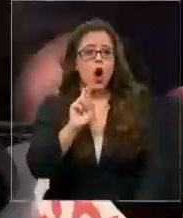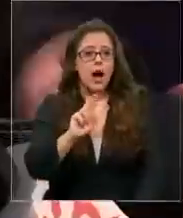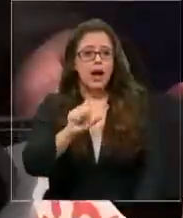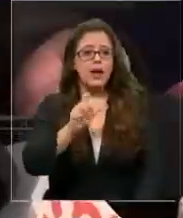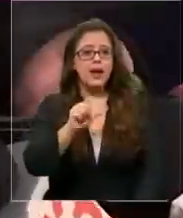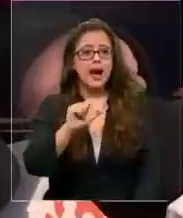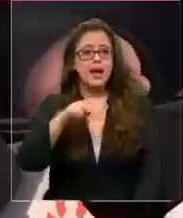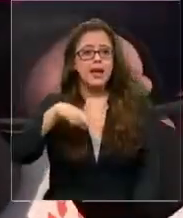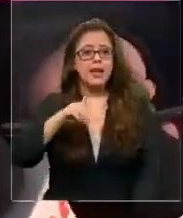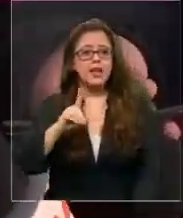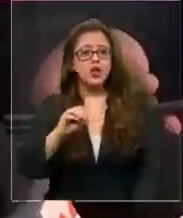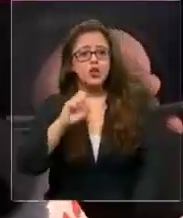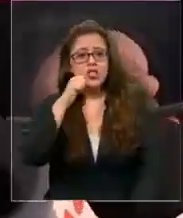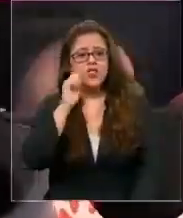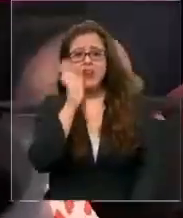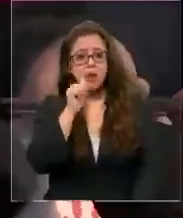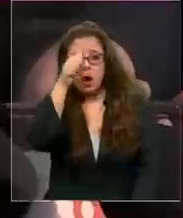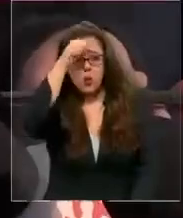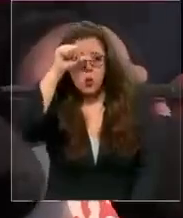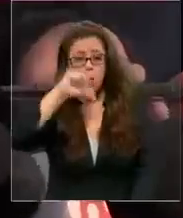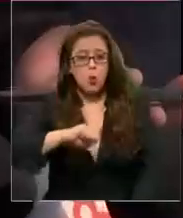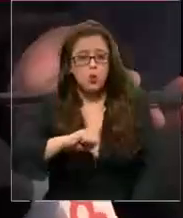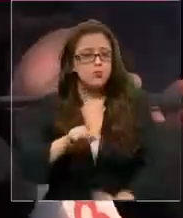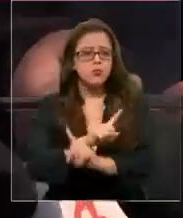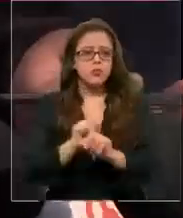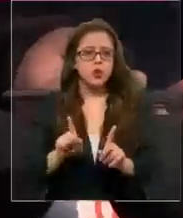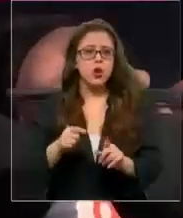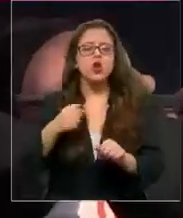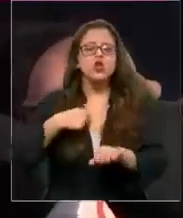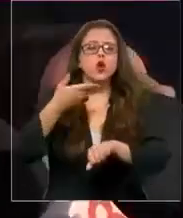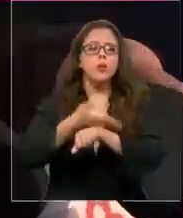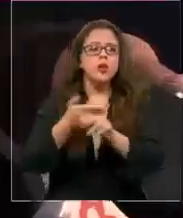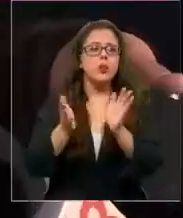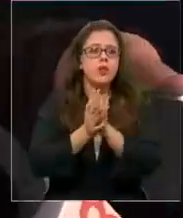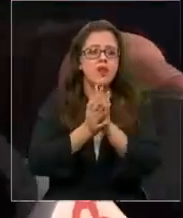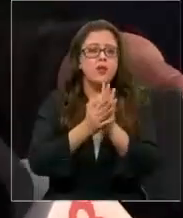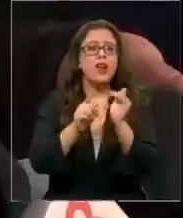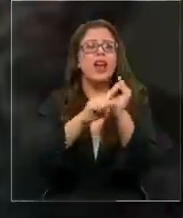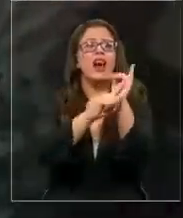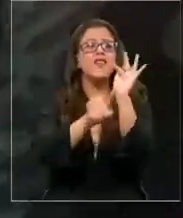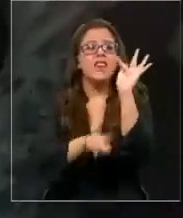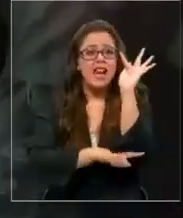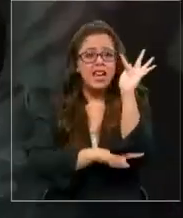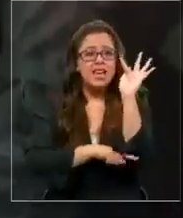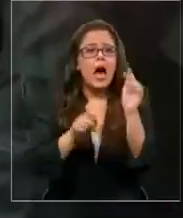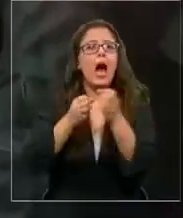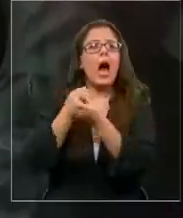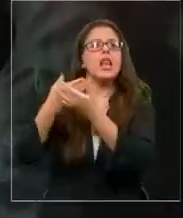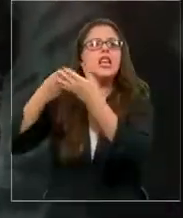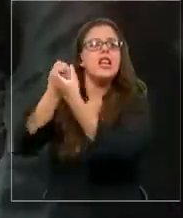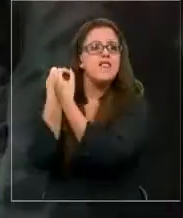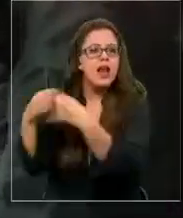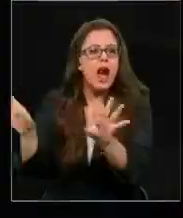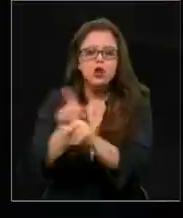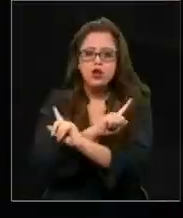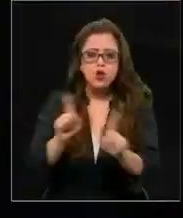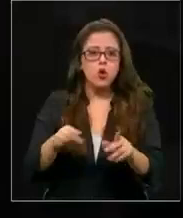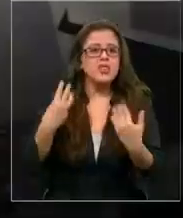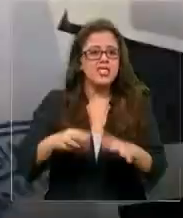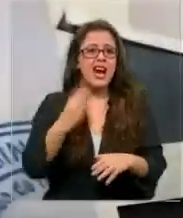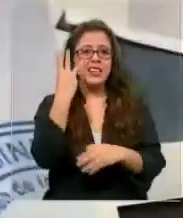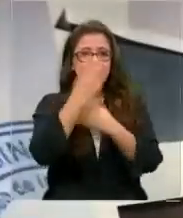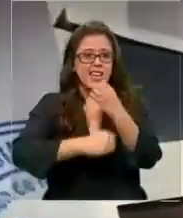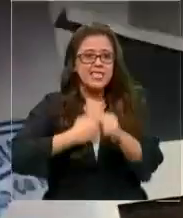impune. Llamo al Ministerio Público a no soltar a estos delincuentes. Han pasado tres años en la